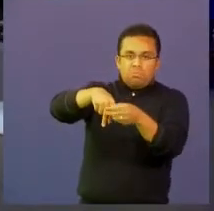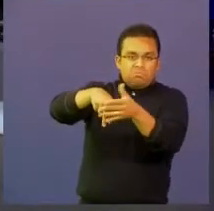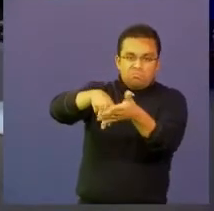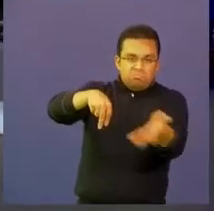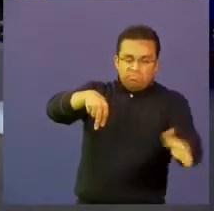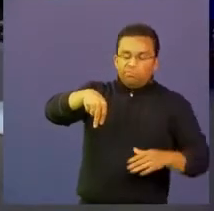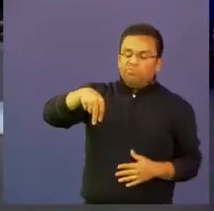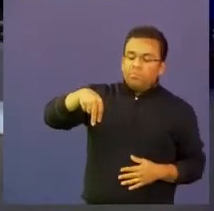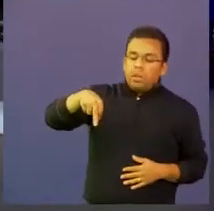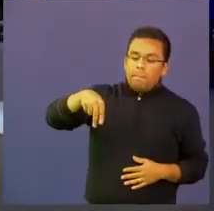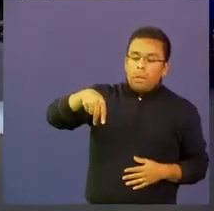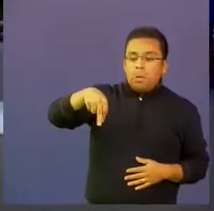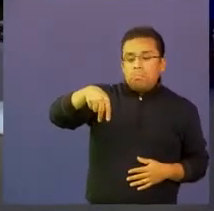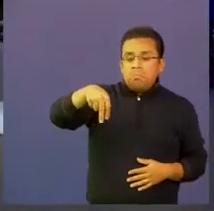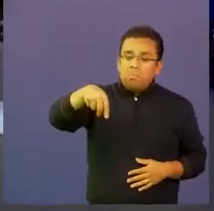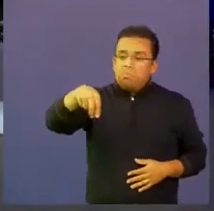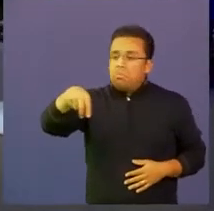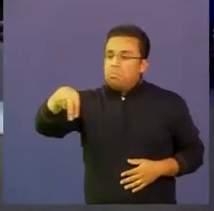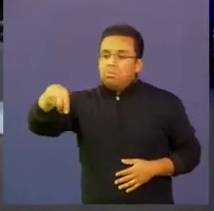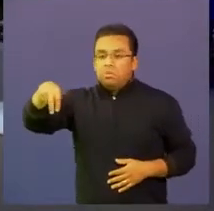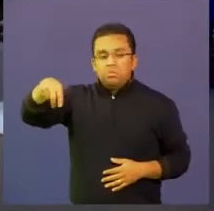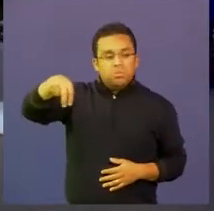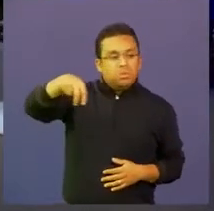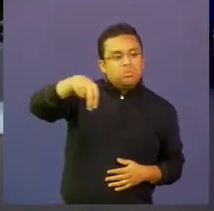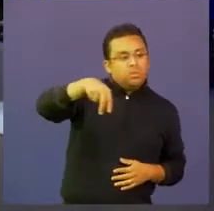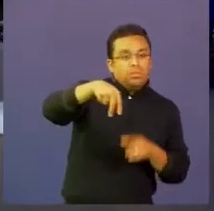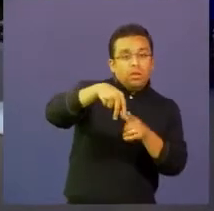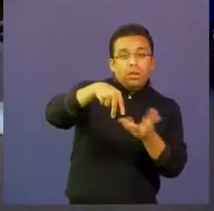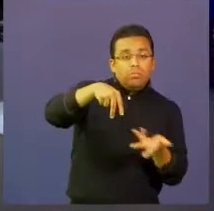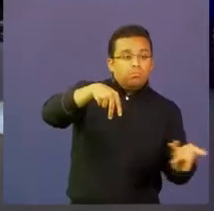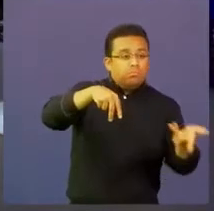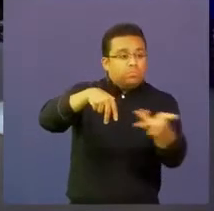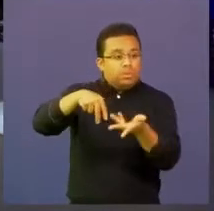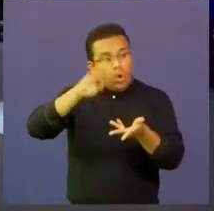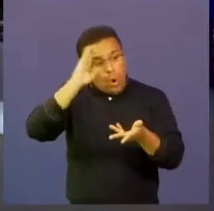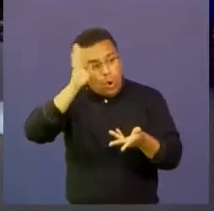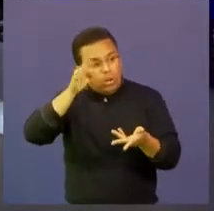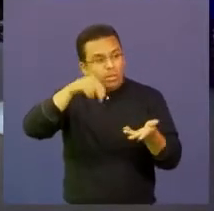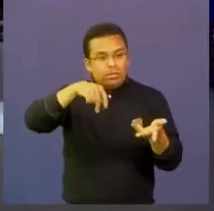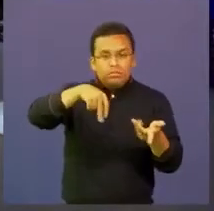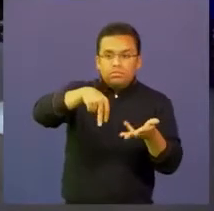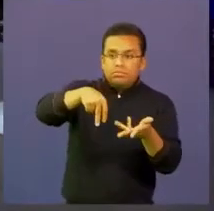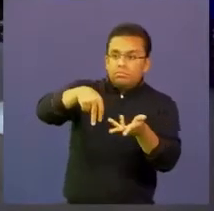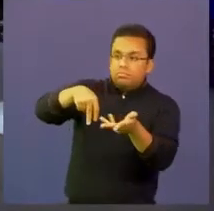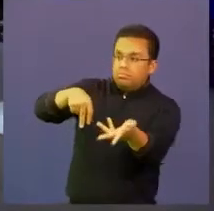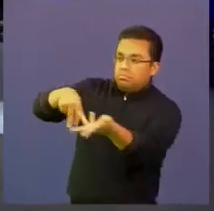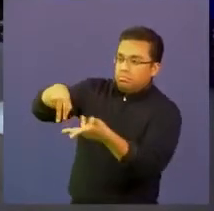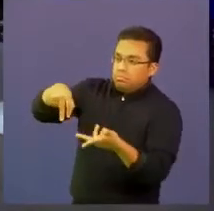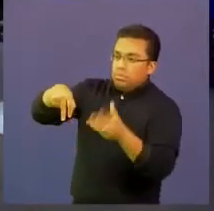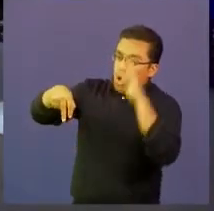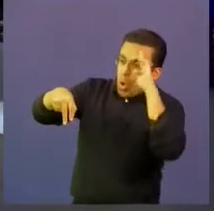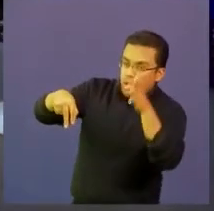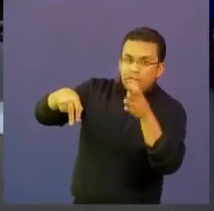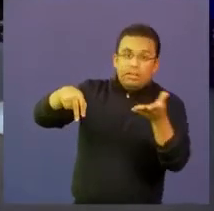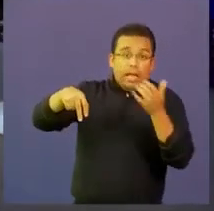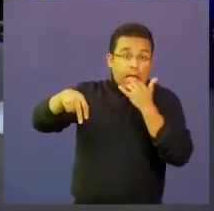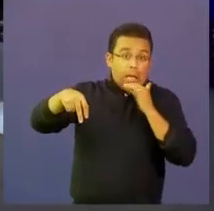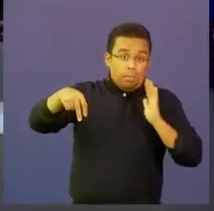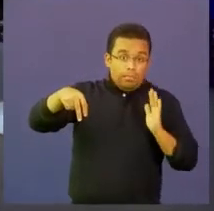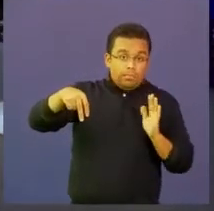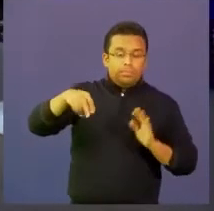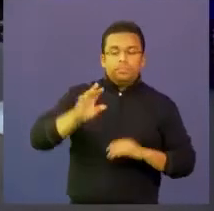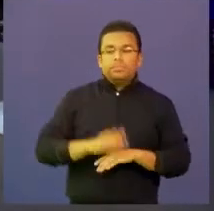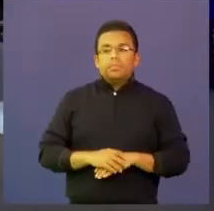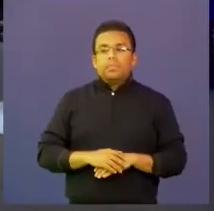empezar a inter cambiar con saludos con todos los personajes que están allá también